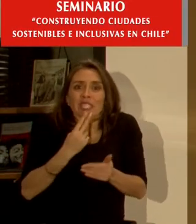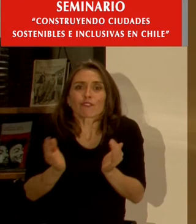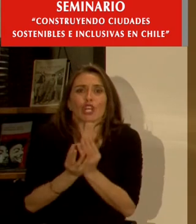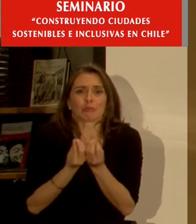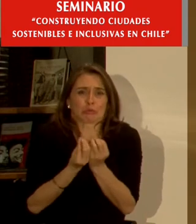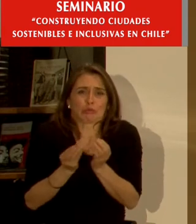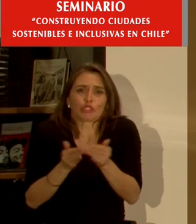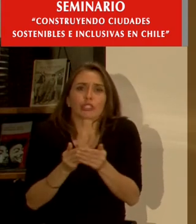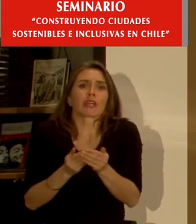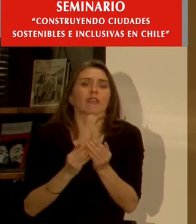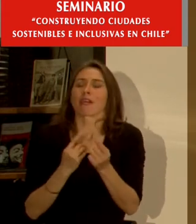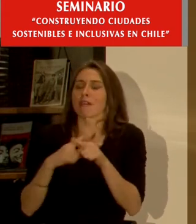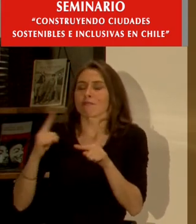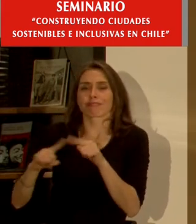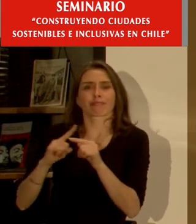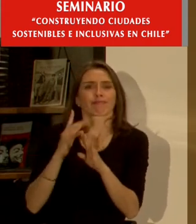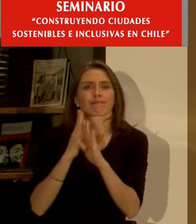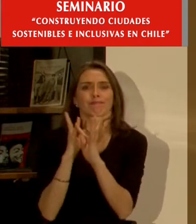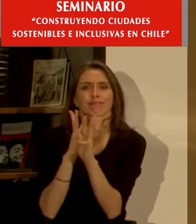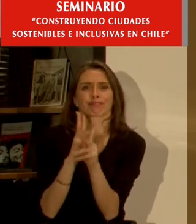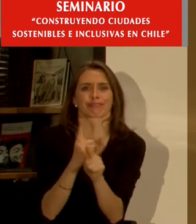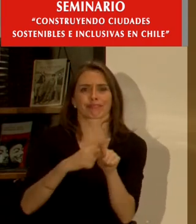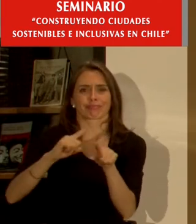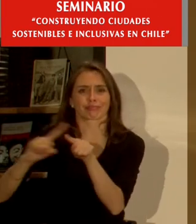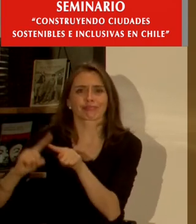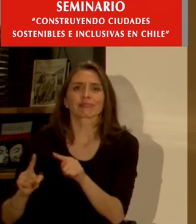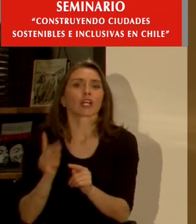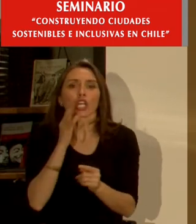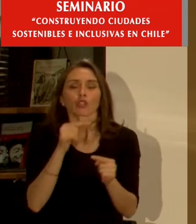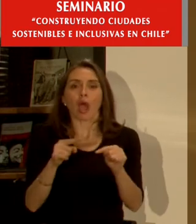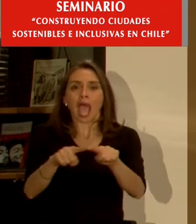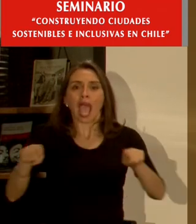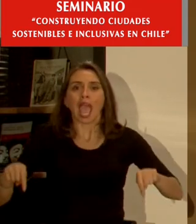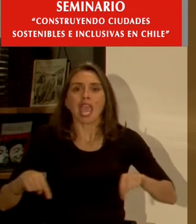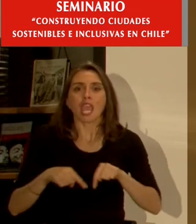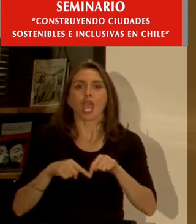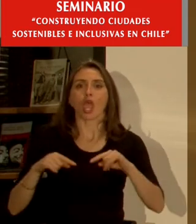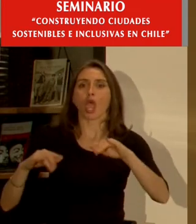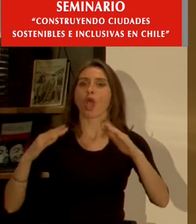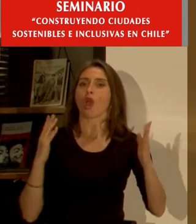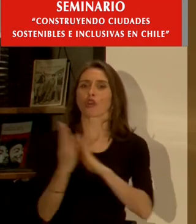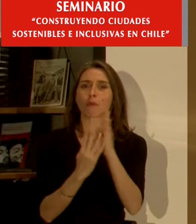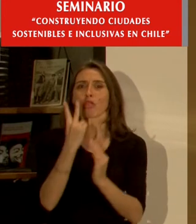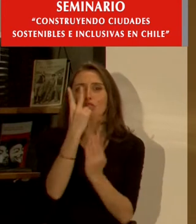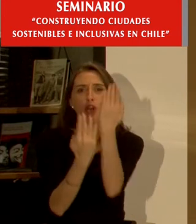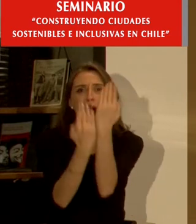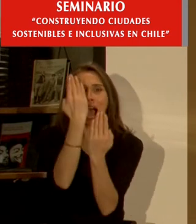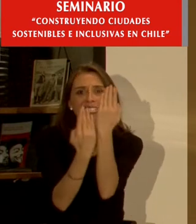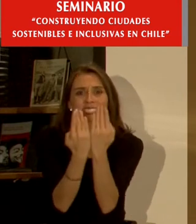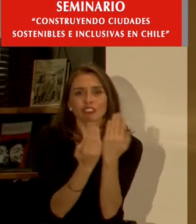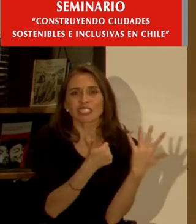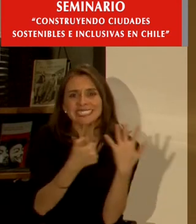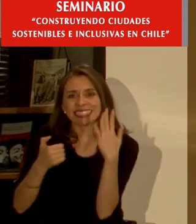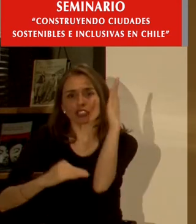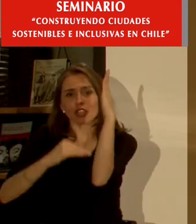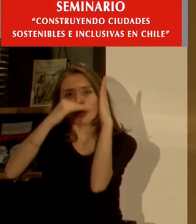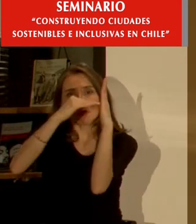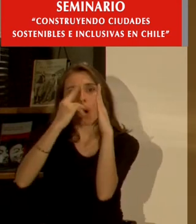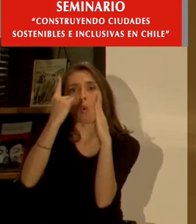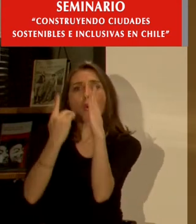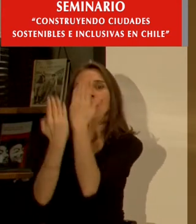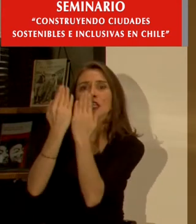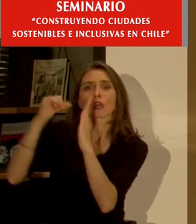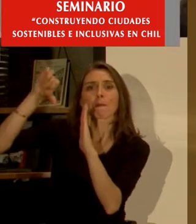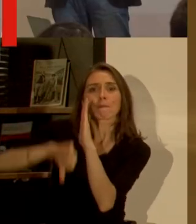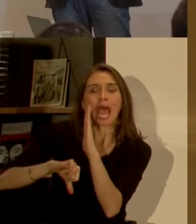hacinamiento promiscuidad falta de mantención de espacios comunes 2 ascensores 600 departamentos ¿qué pasa si falla uno